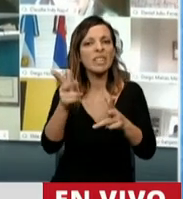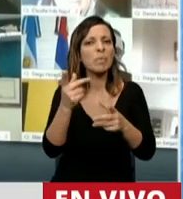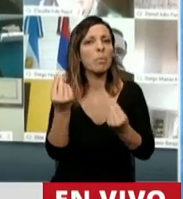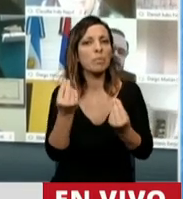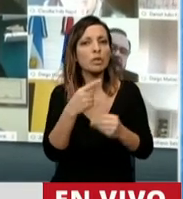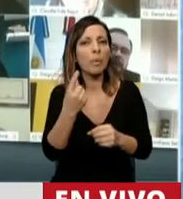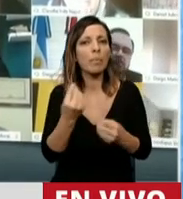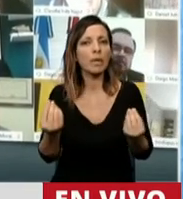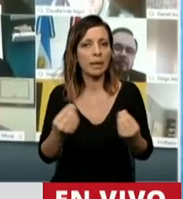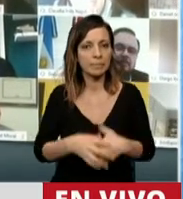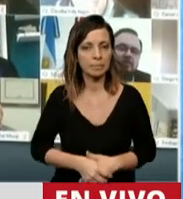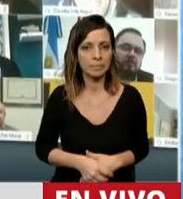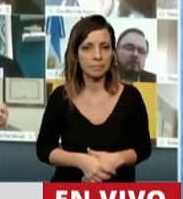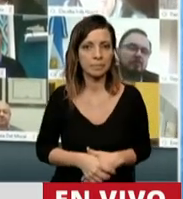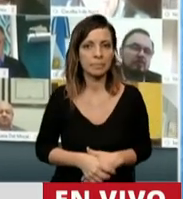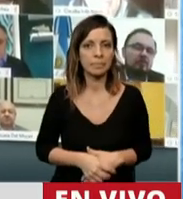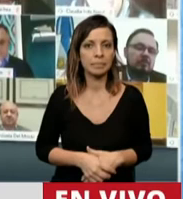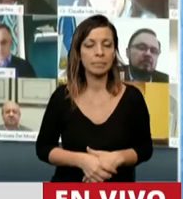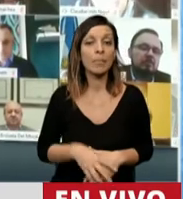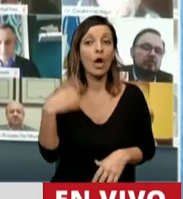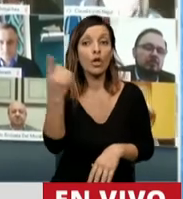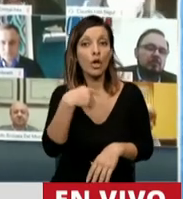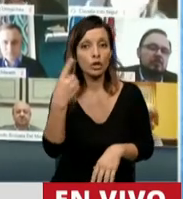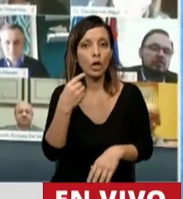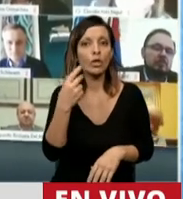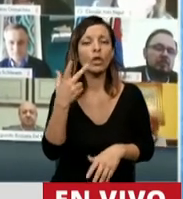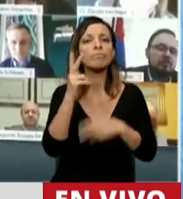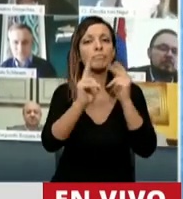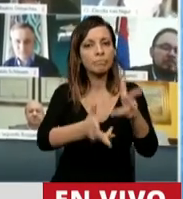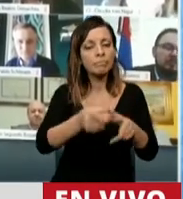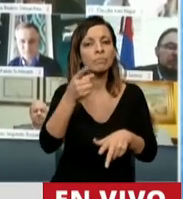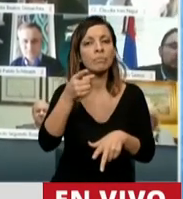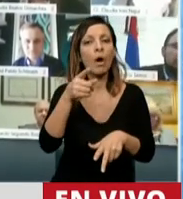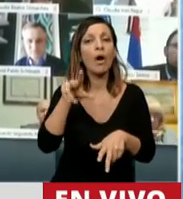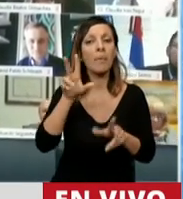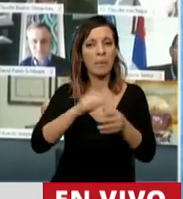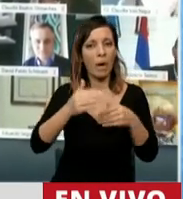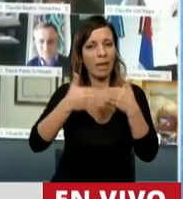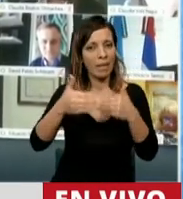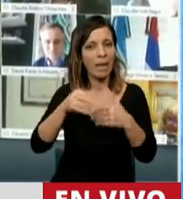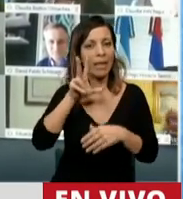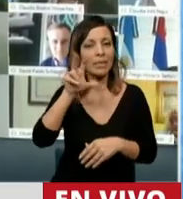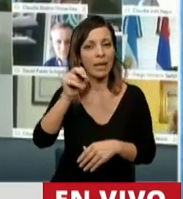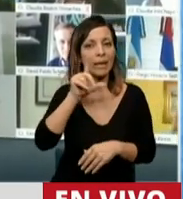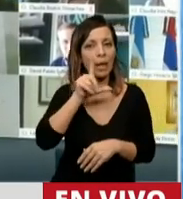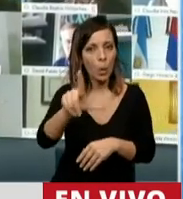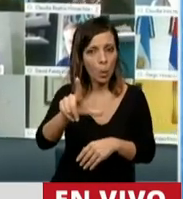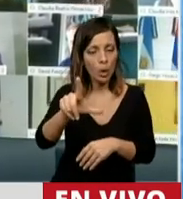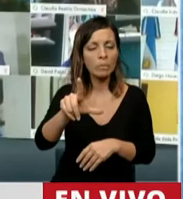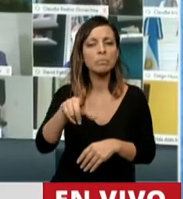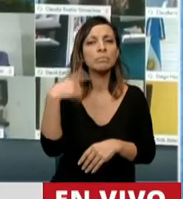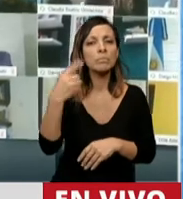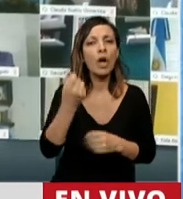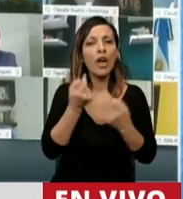Bien han modificado la ventana del 30 de junio al 31 de julio, no soluciona la incorporación en la moratoria